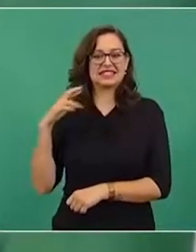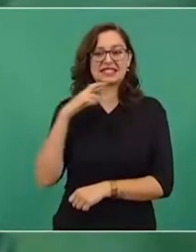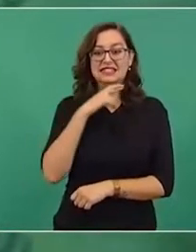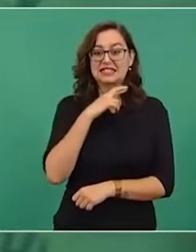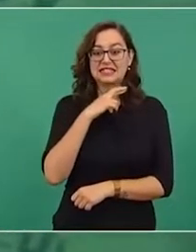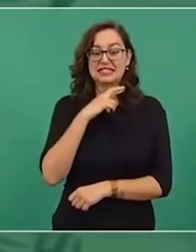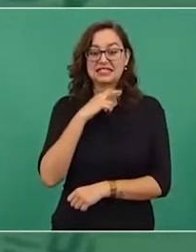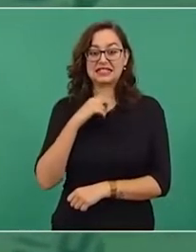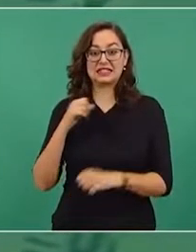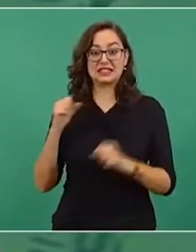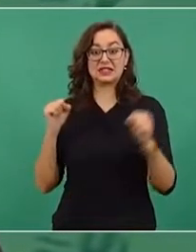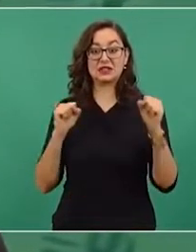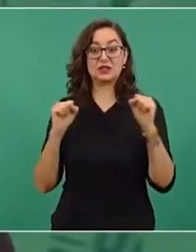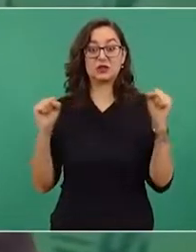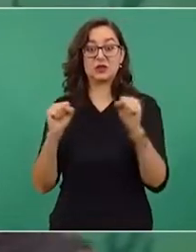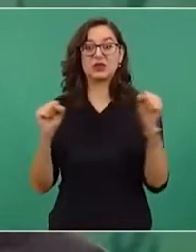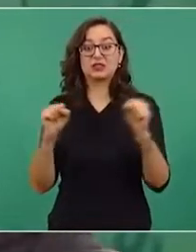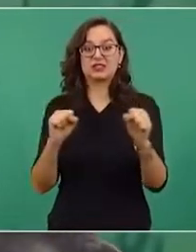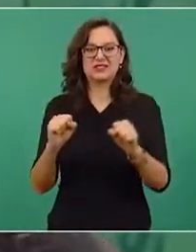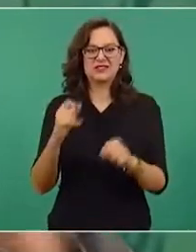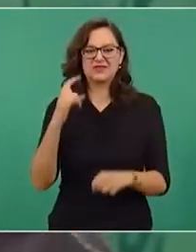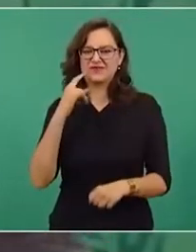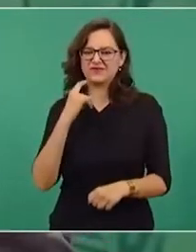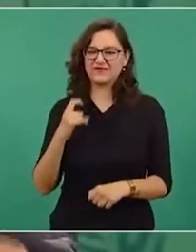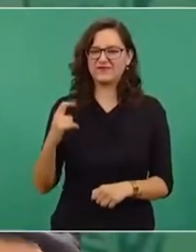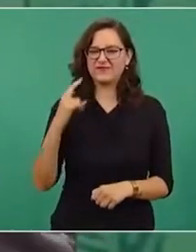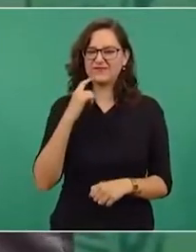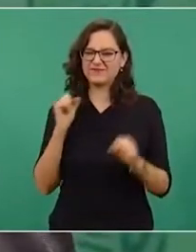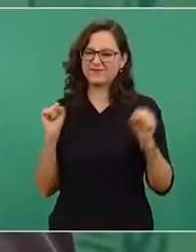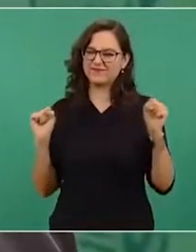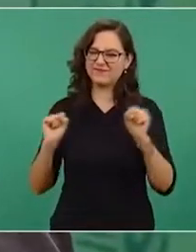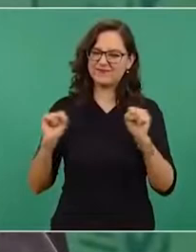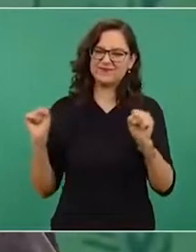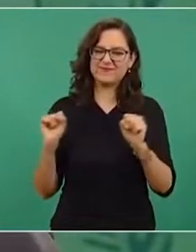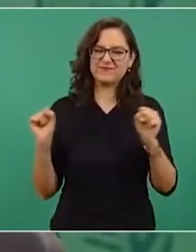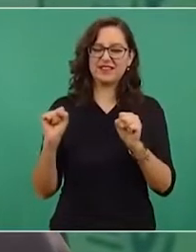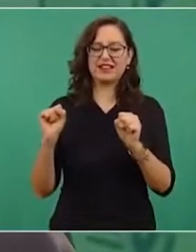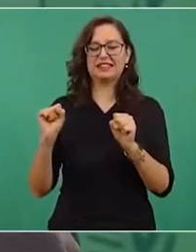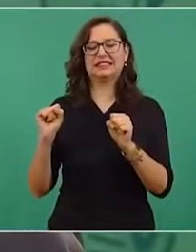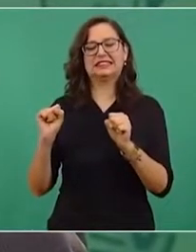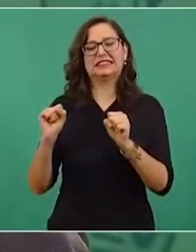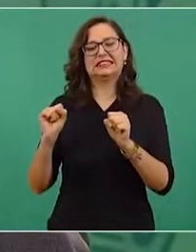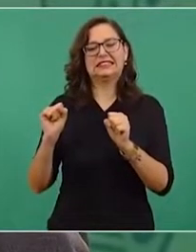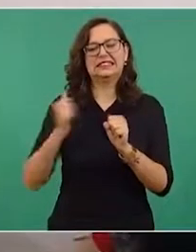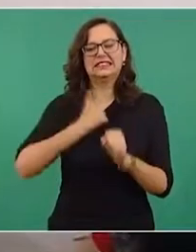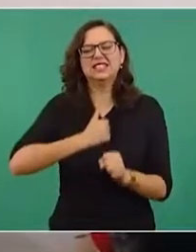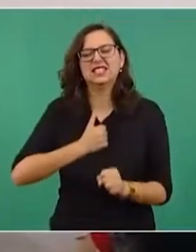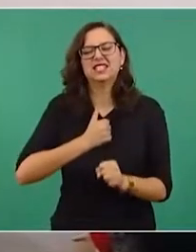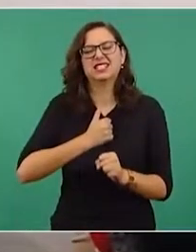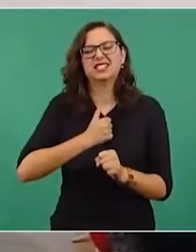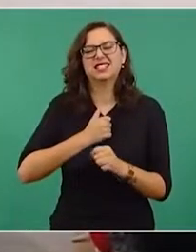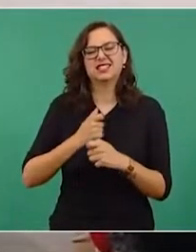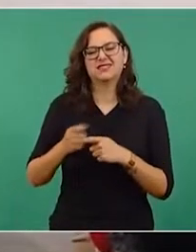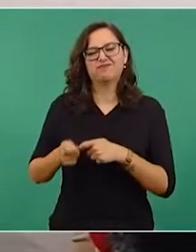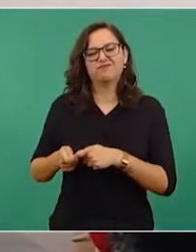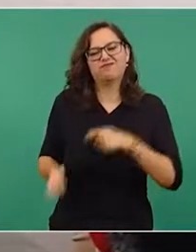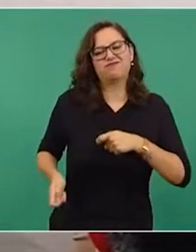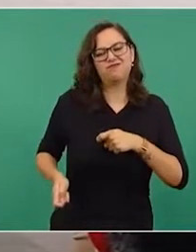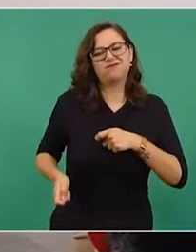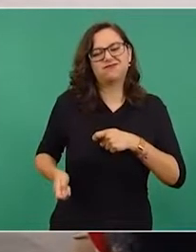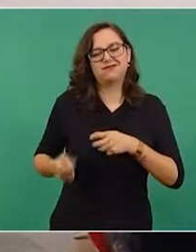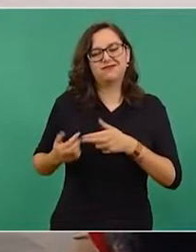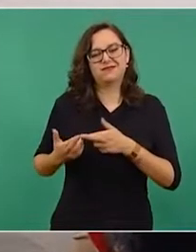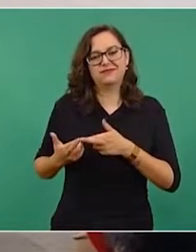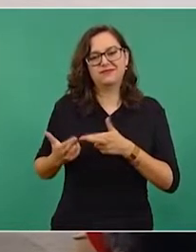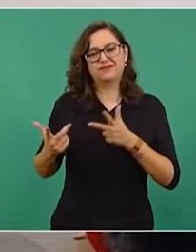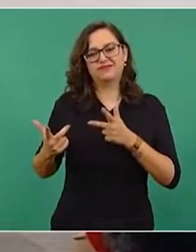no se olvida, el esfuerzo. Y ahí me desgarré un poquito